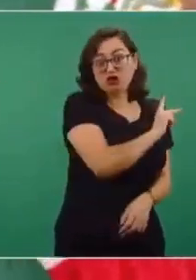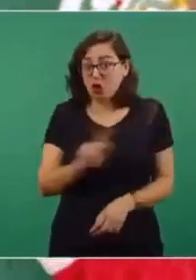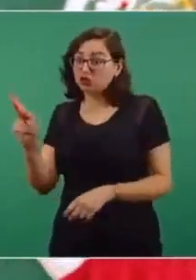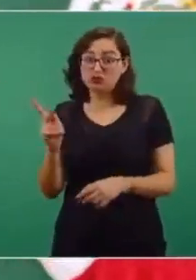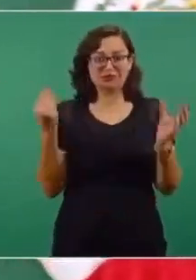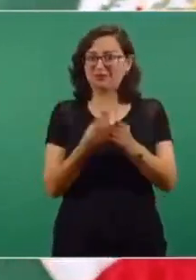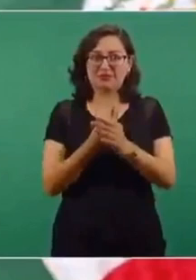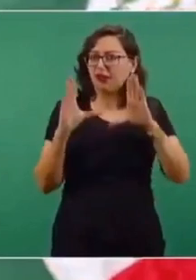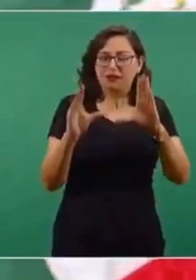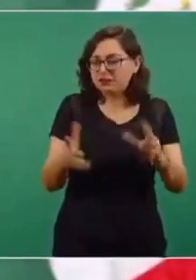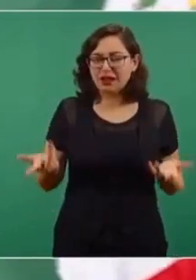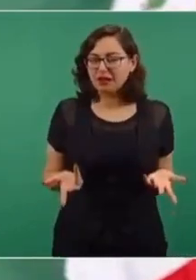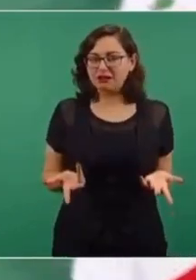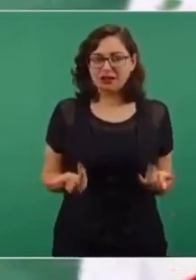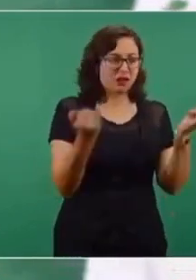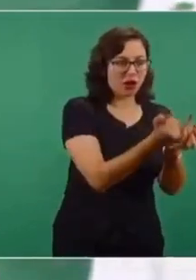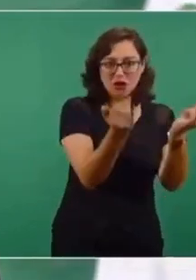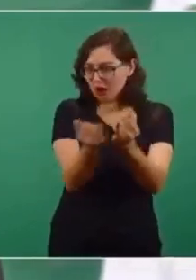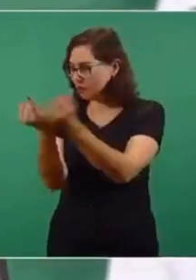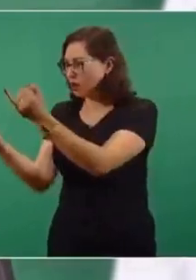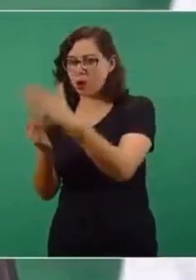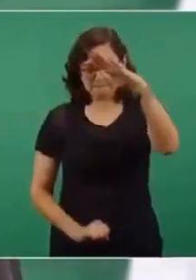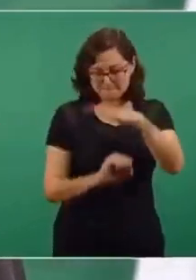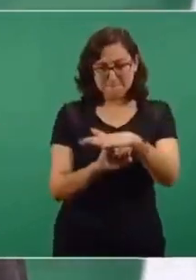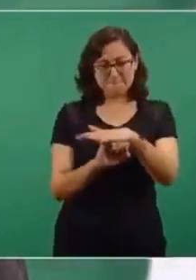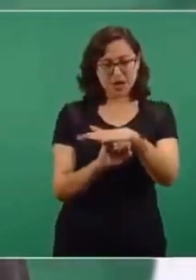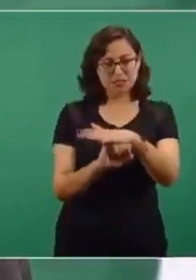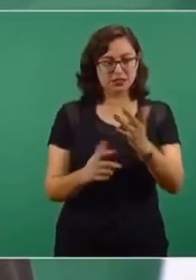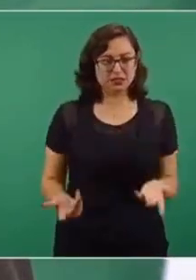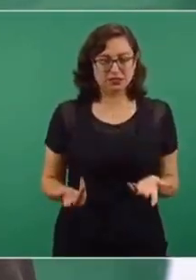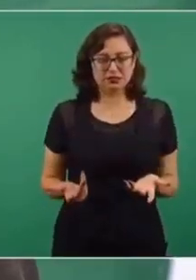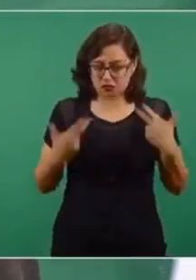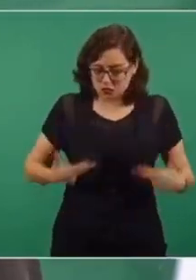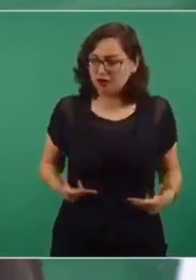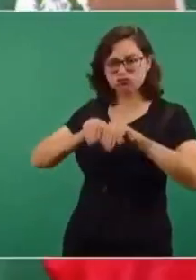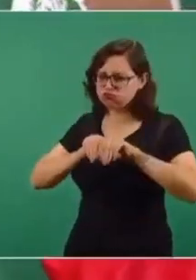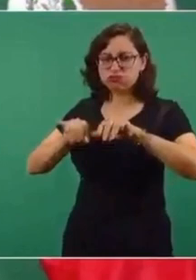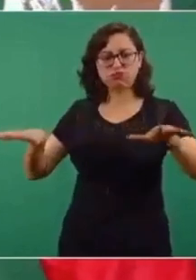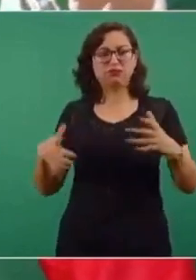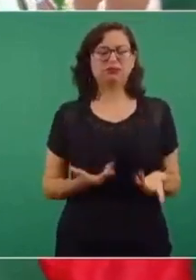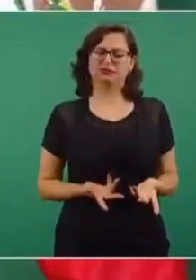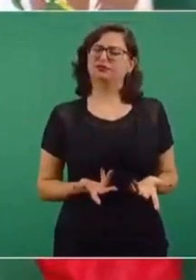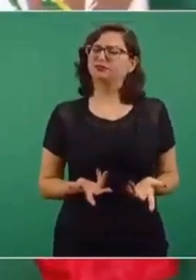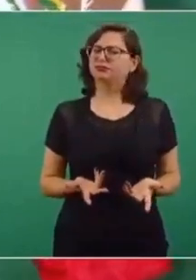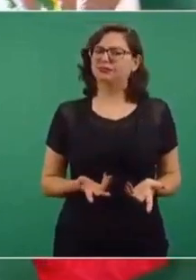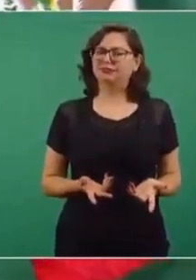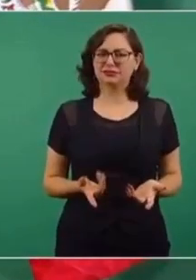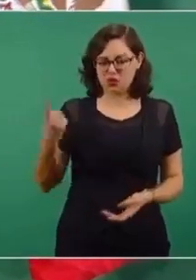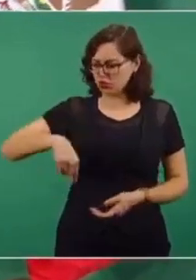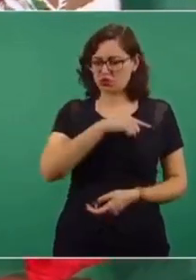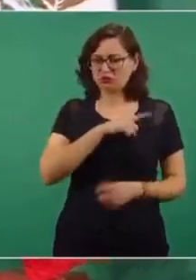tenga siempre una base humanista. Entonces, nosotros tenemos que regresar